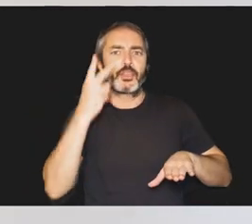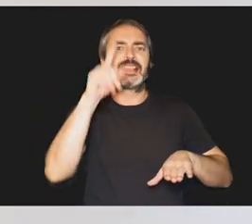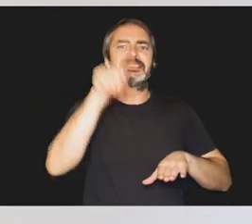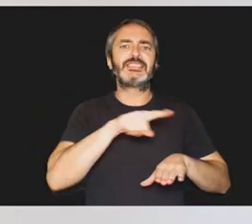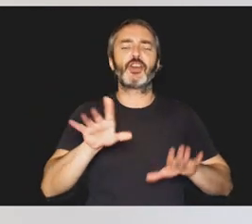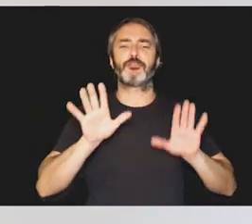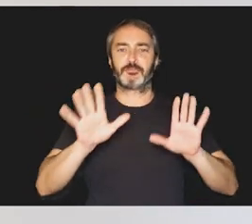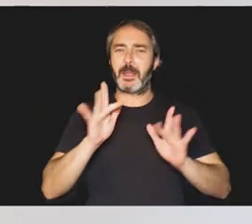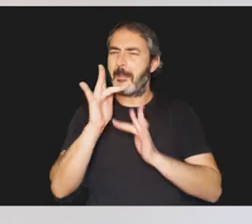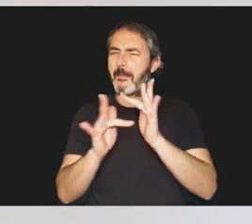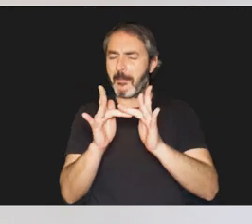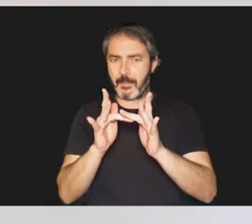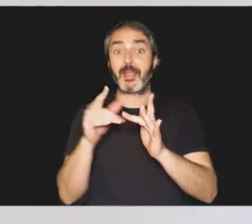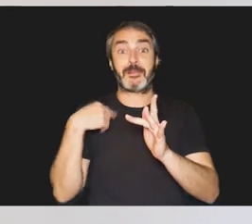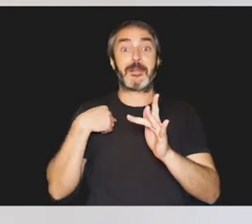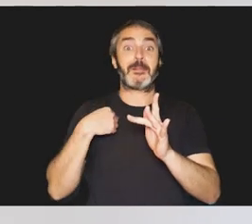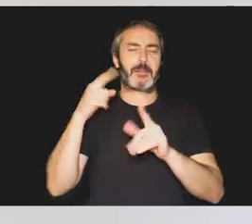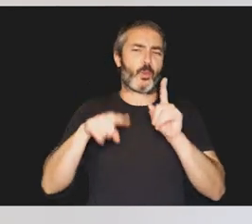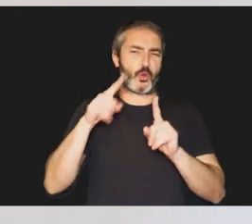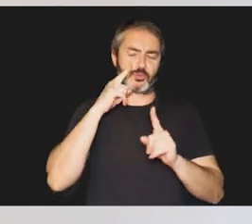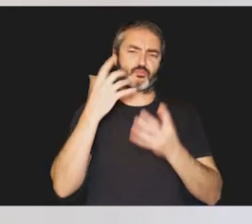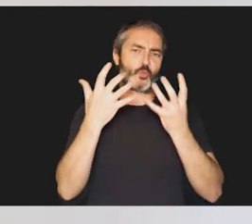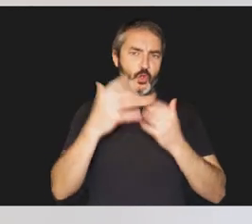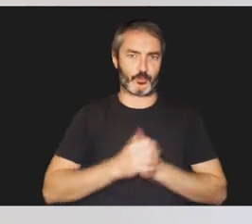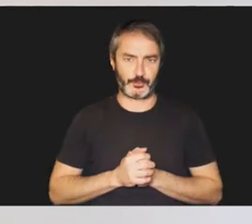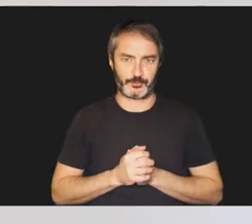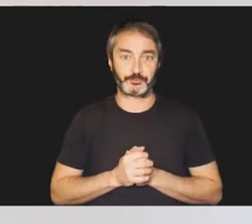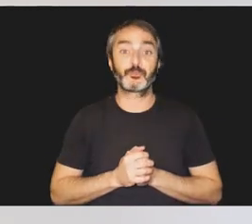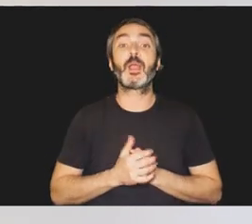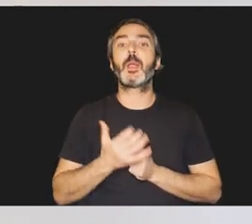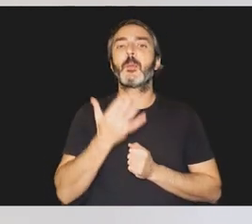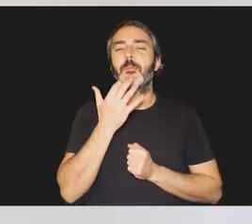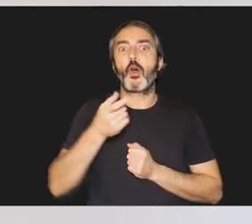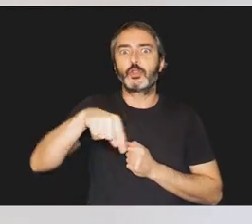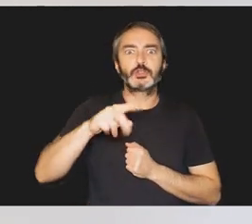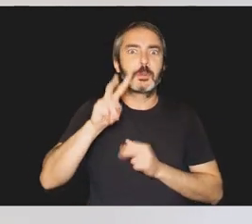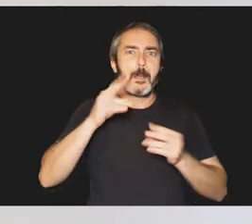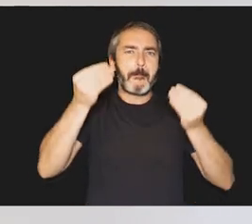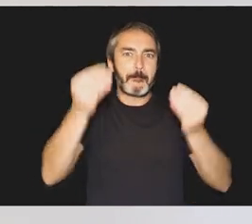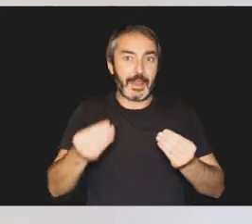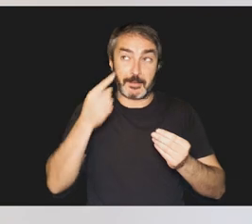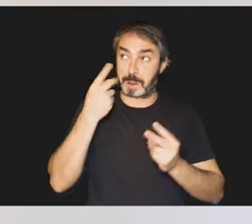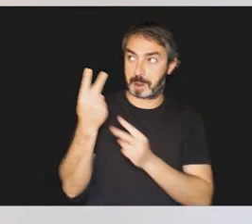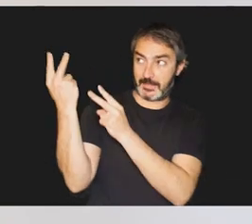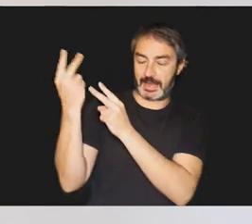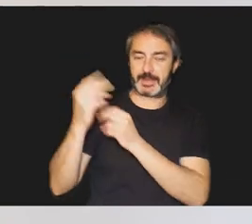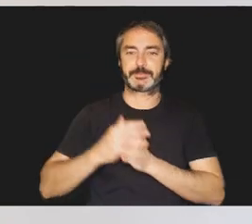sordoceguera? Aunque se trate de un bebé, algunas de las señales de aviso son bastante descriptivas. Es importante estar alerta a los siguientes